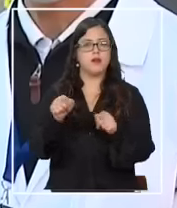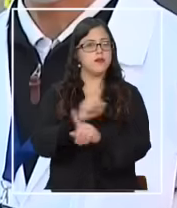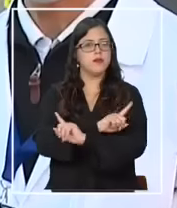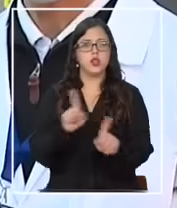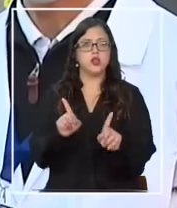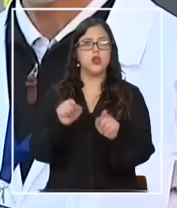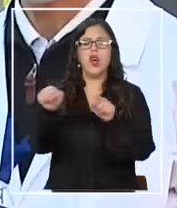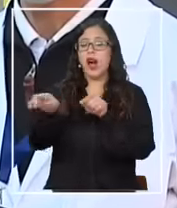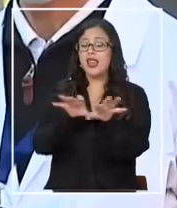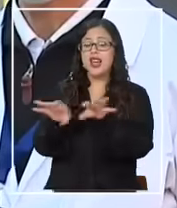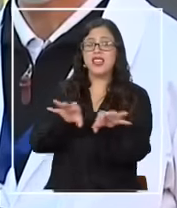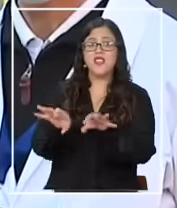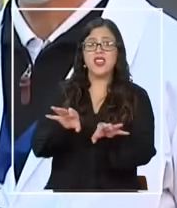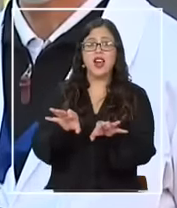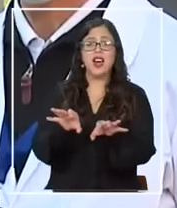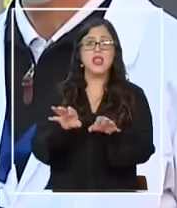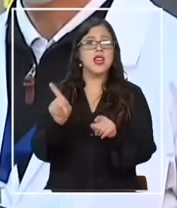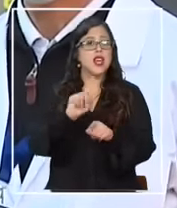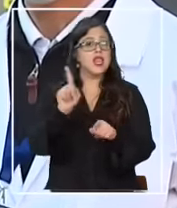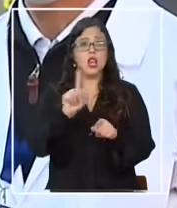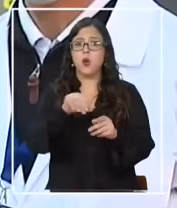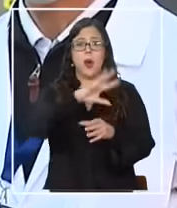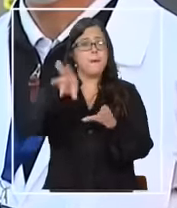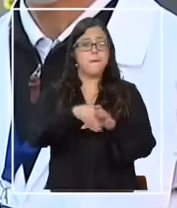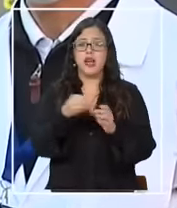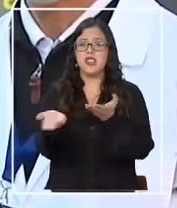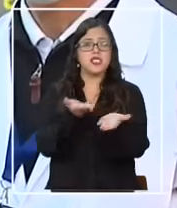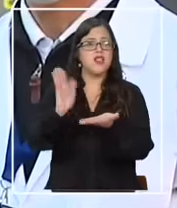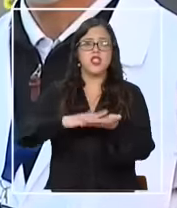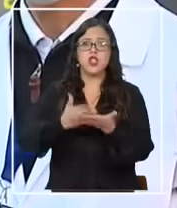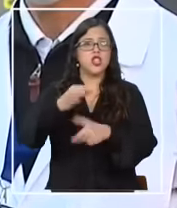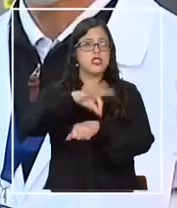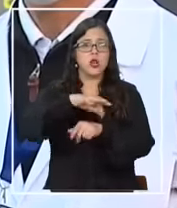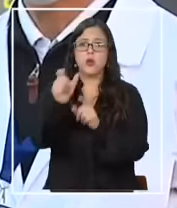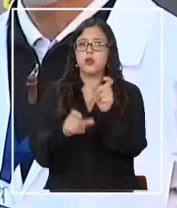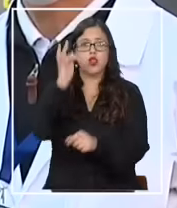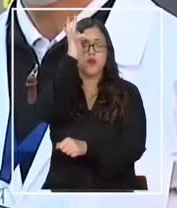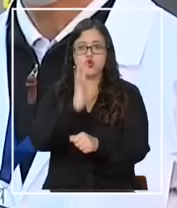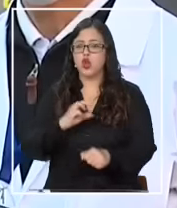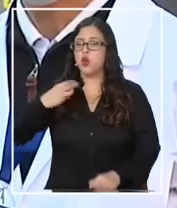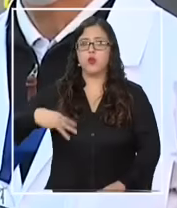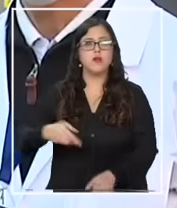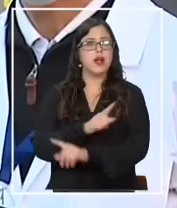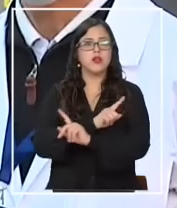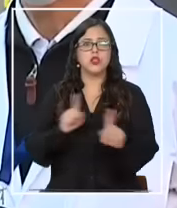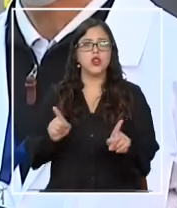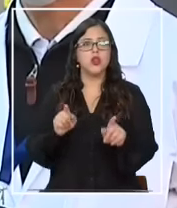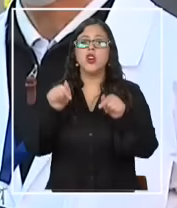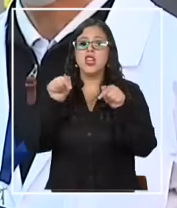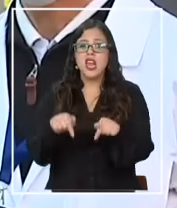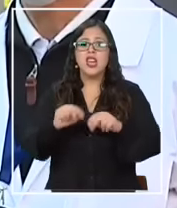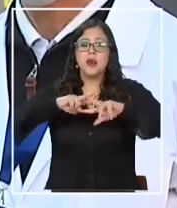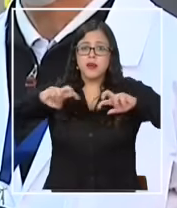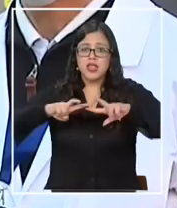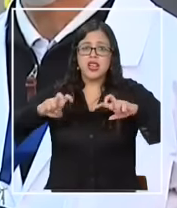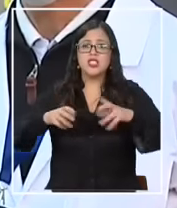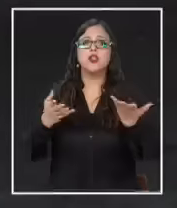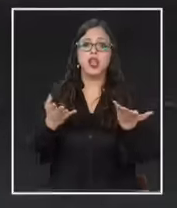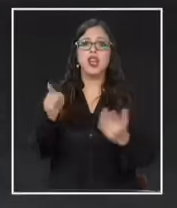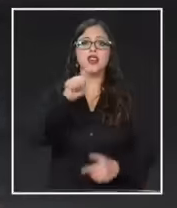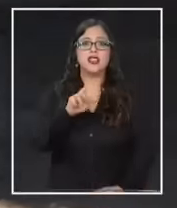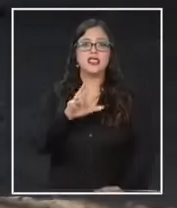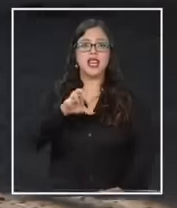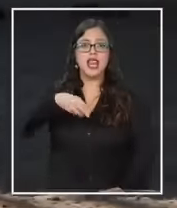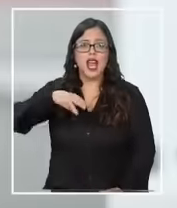hubo una actividad en la que no está involucrado ni el servicio de salud ni los funcionarios municipales y que está siendo investigada por la Seremia de